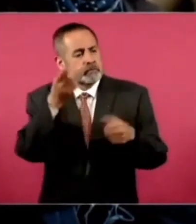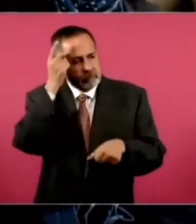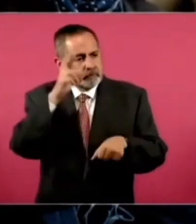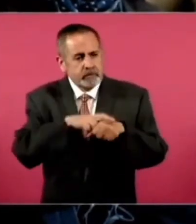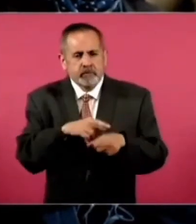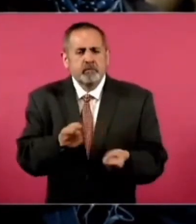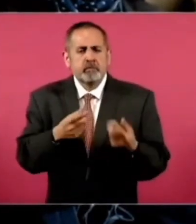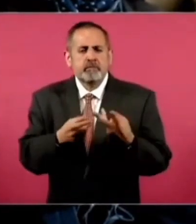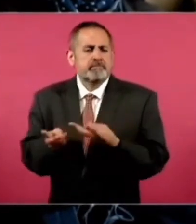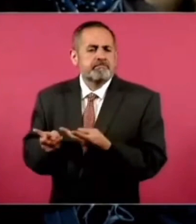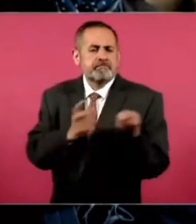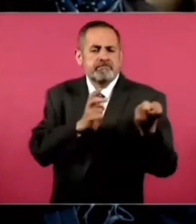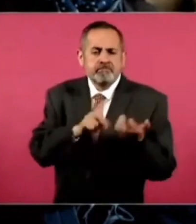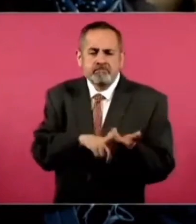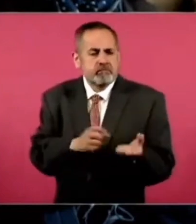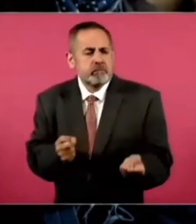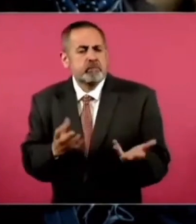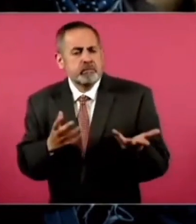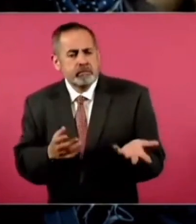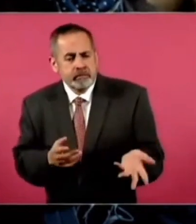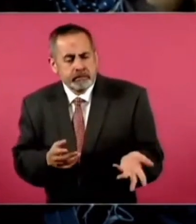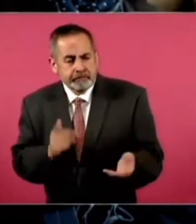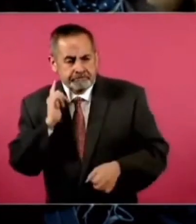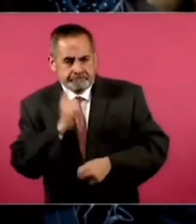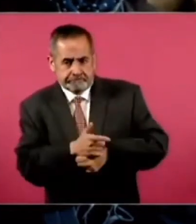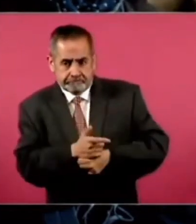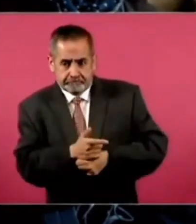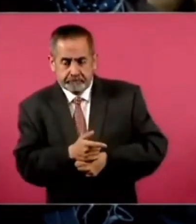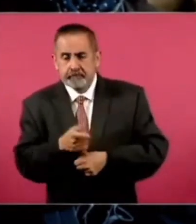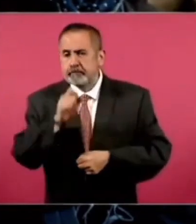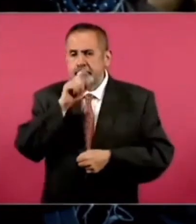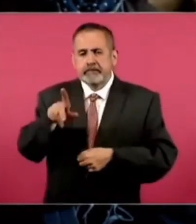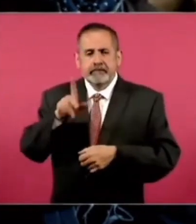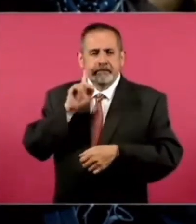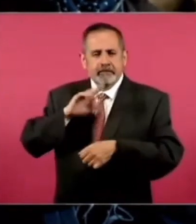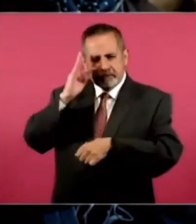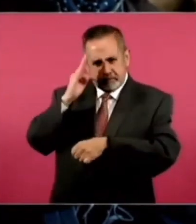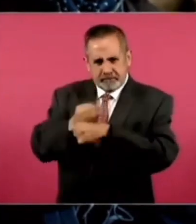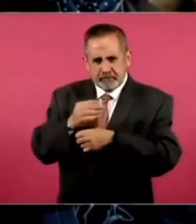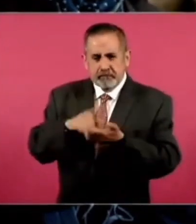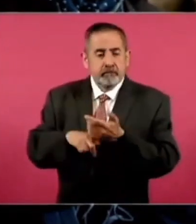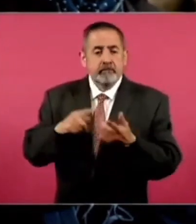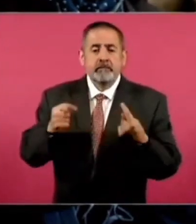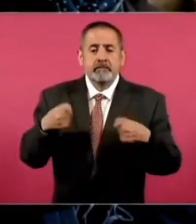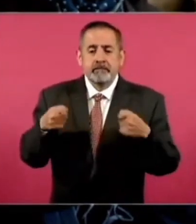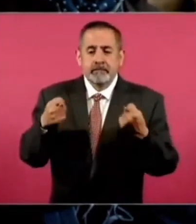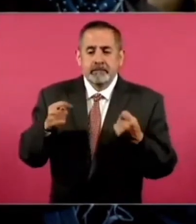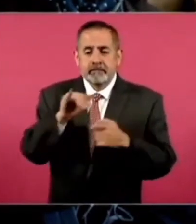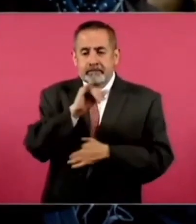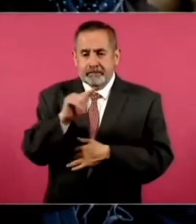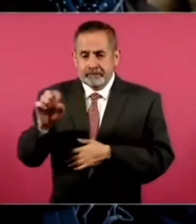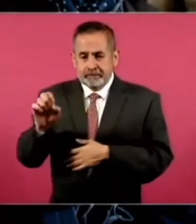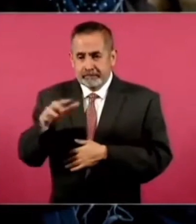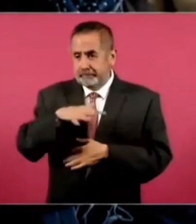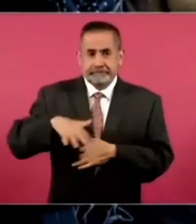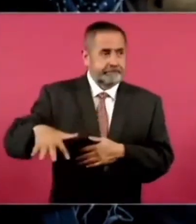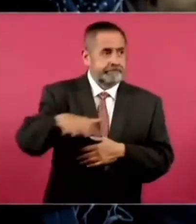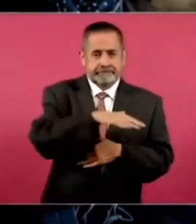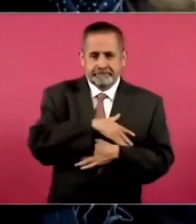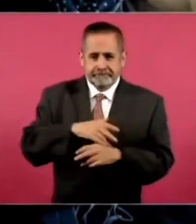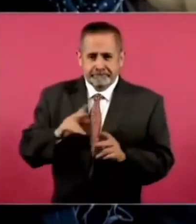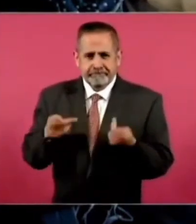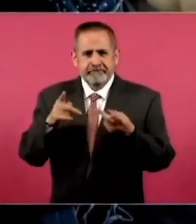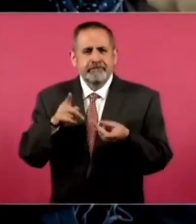de qué montos serían? Así como también mencionaba por ahí la señorita, la tienda del Issste que se vendió, bueno, el espacio